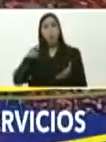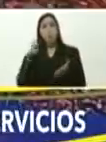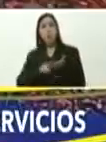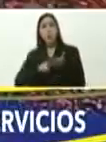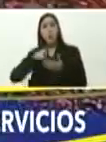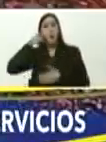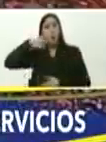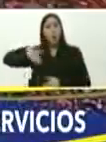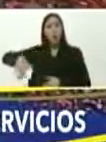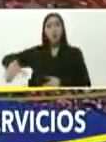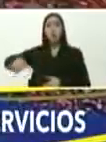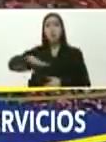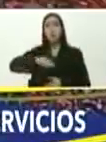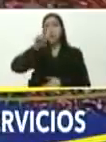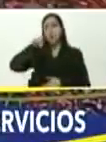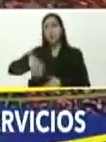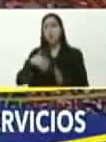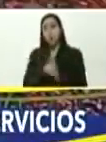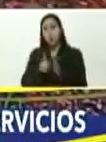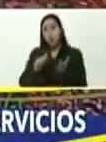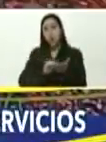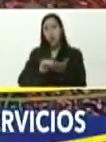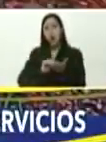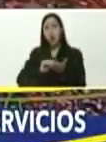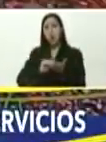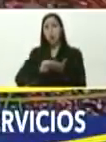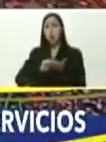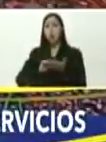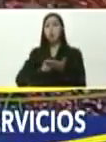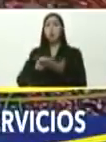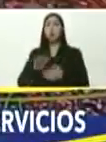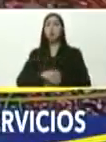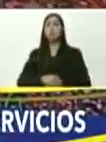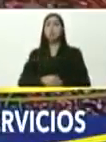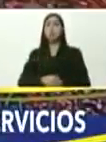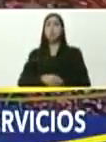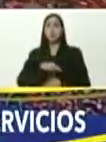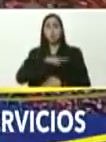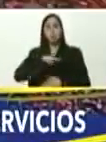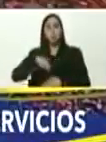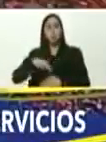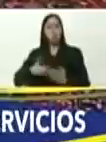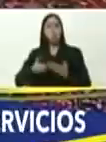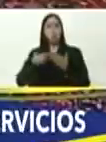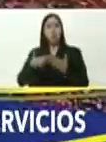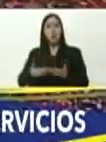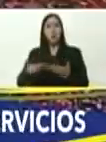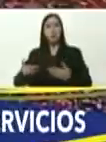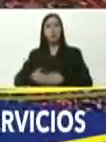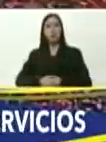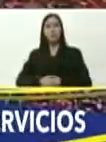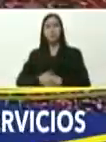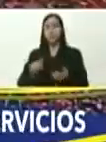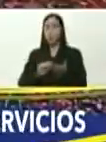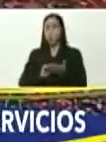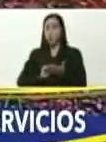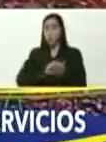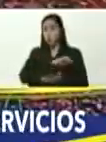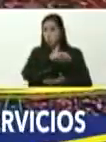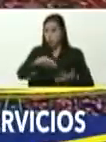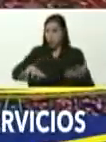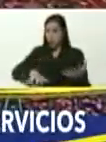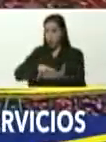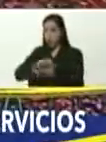pueblo, y sobre las soluciones, que solo nosotros, podemos dar, las soluciones, a los problemas,